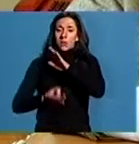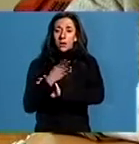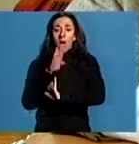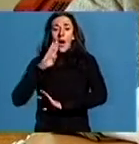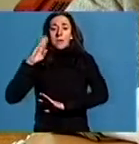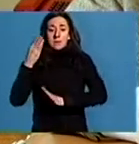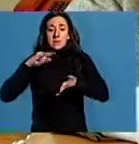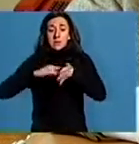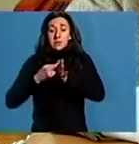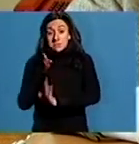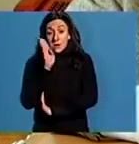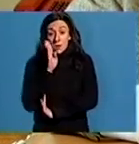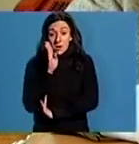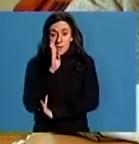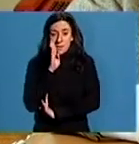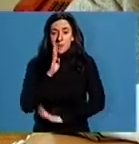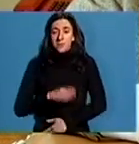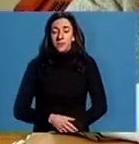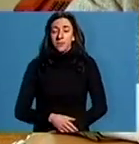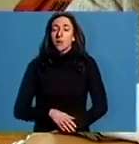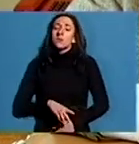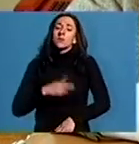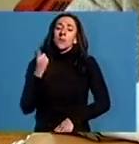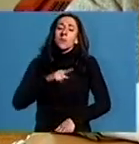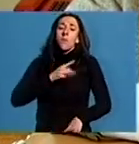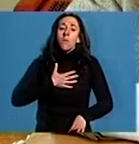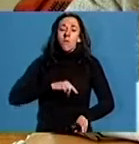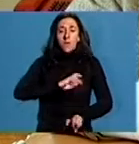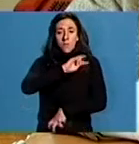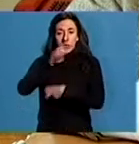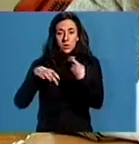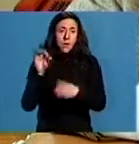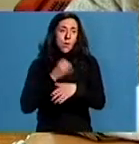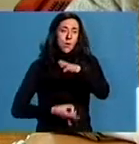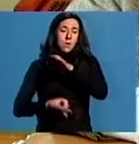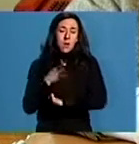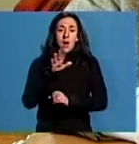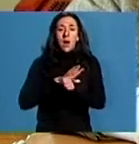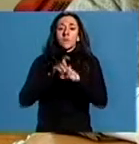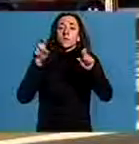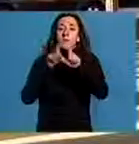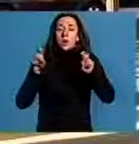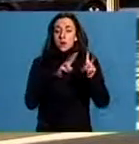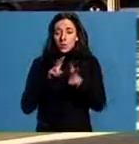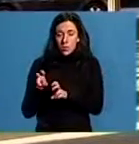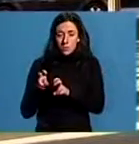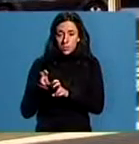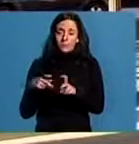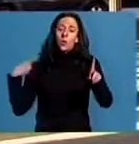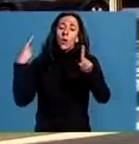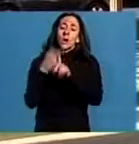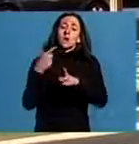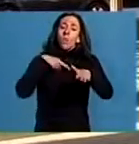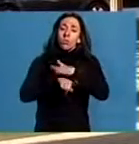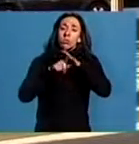deste sistema e modernicen ou creen ámbitos empresariais novos. Para facilitar os